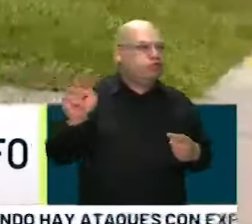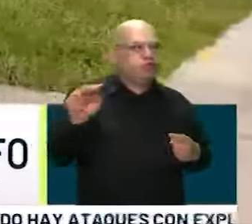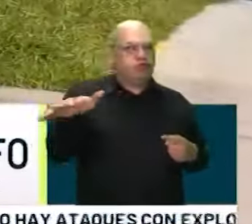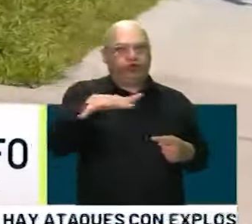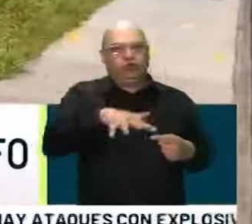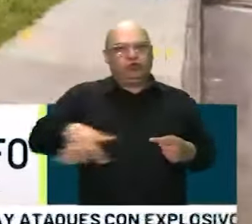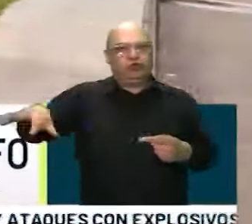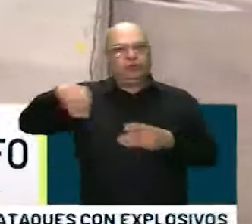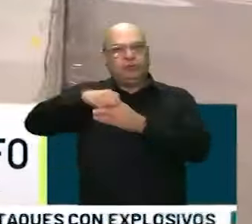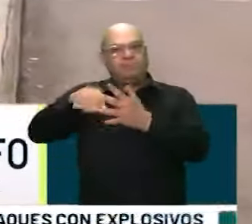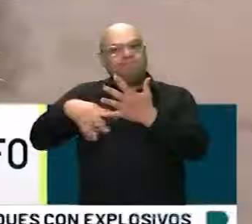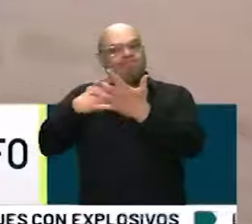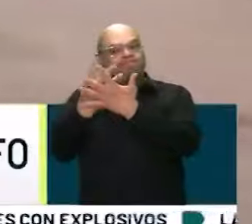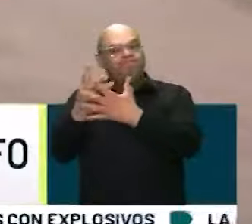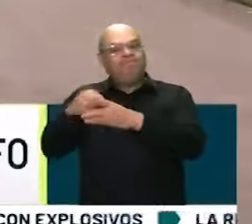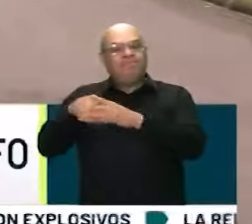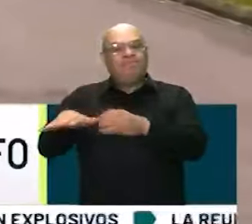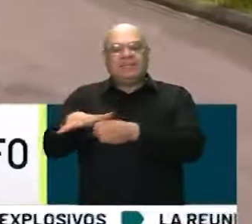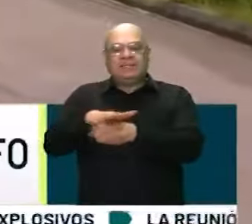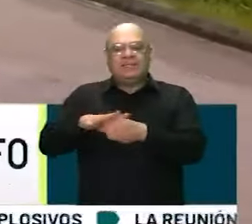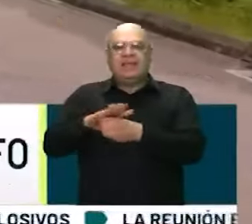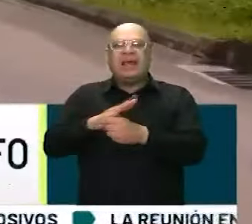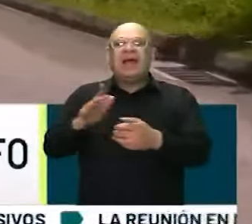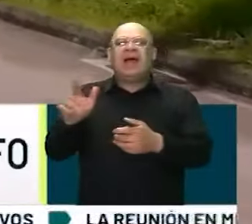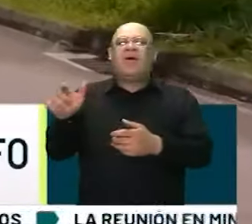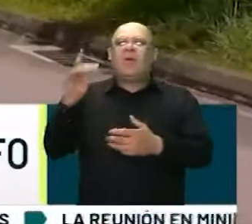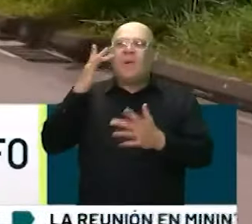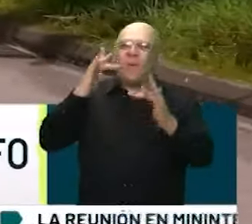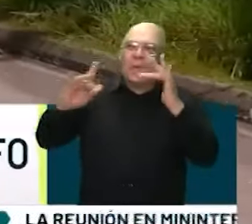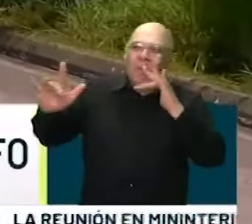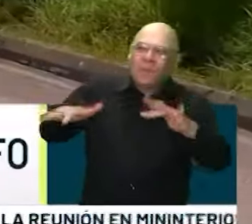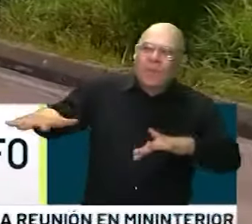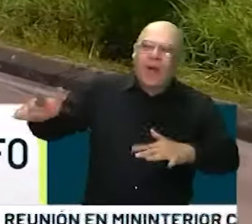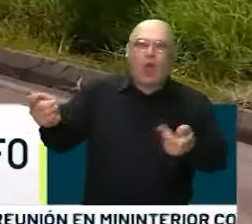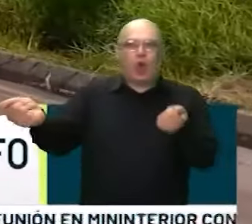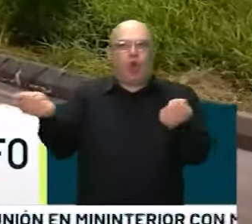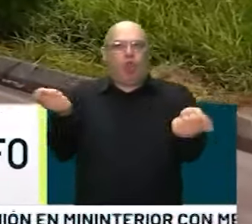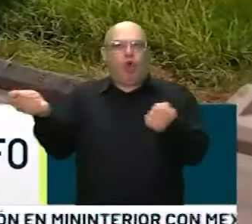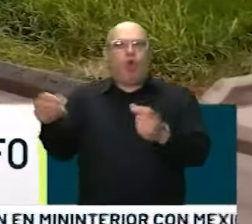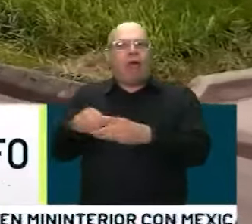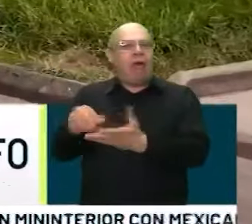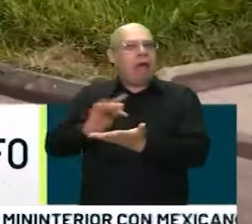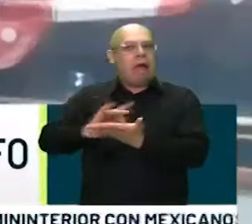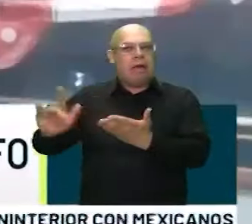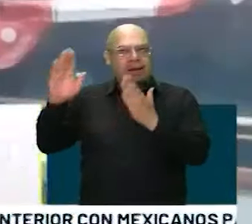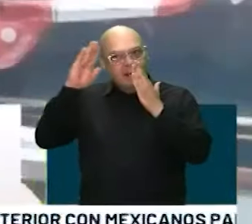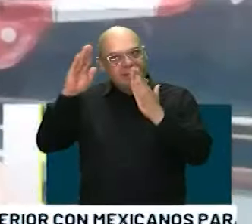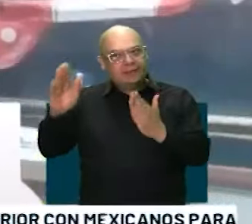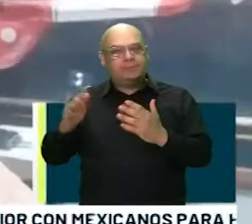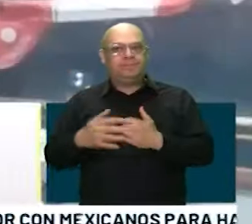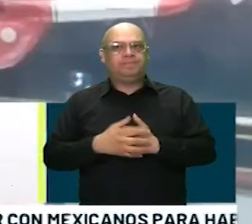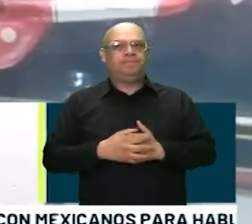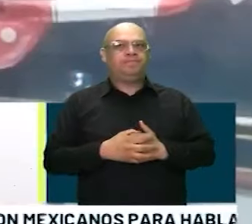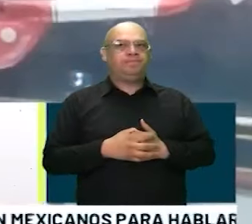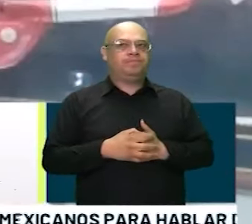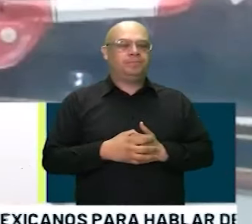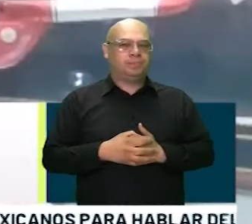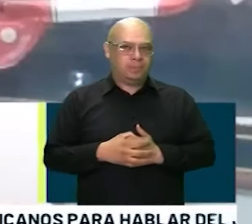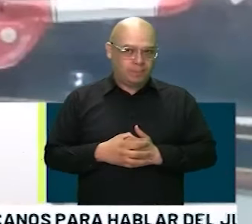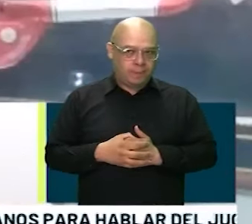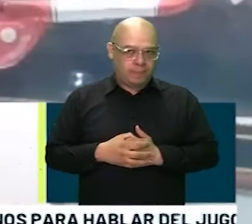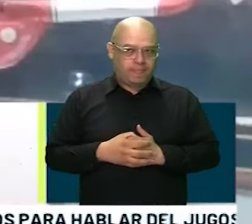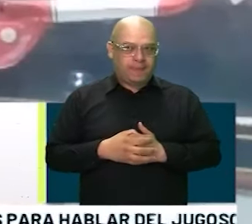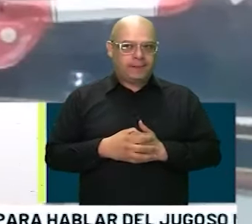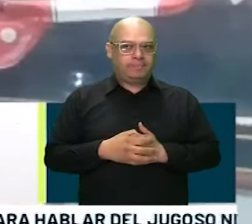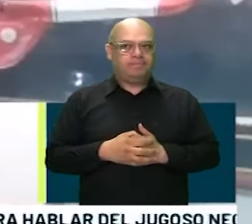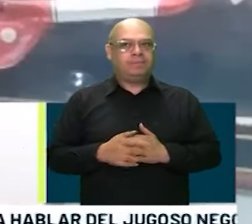para verificar el estado de salubridad y tomar medidas inmediatas. Yo pienso que Puerto Triunfo ya está, es un tema que hay que poner en